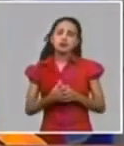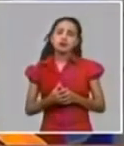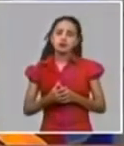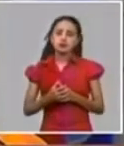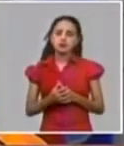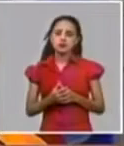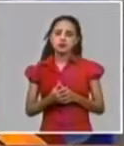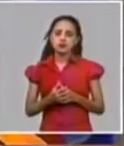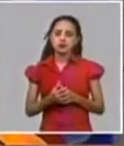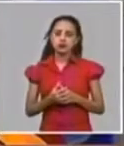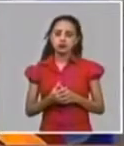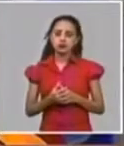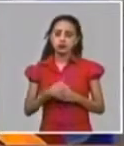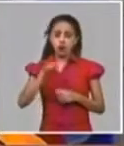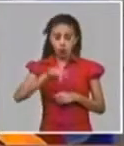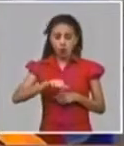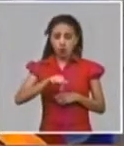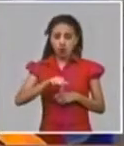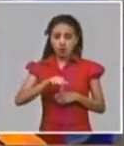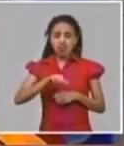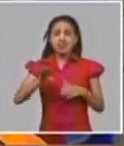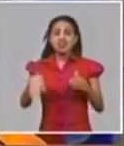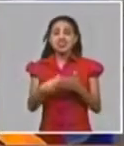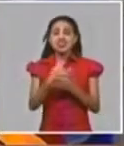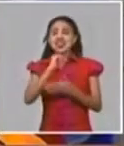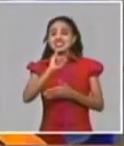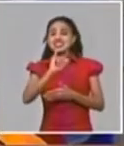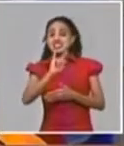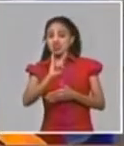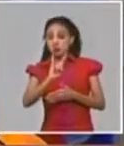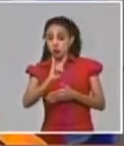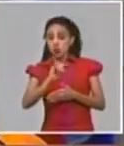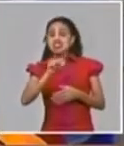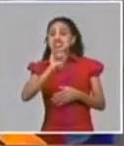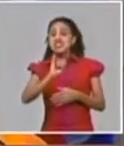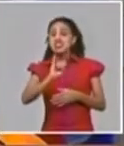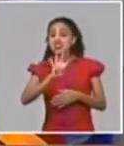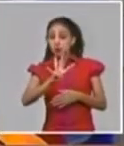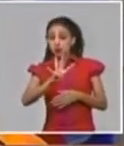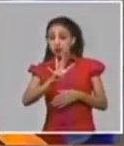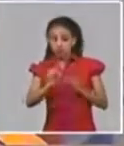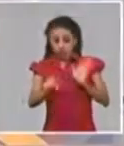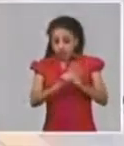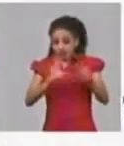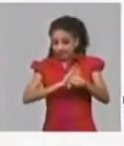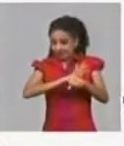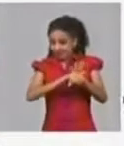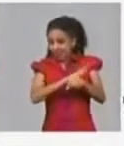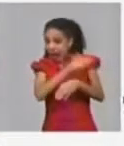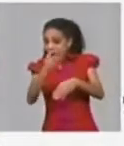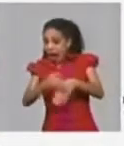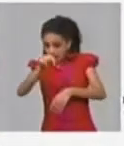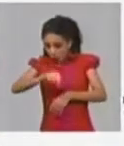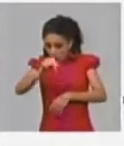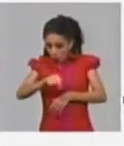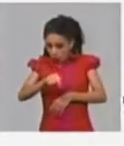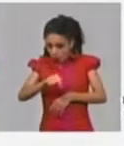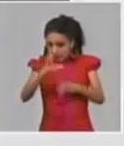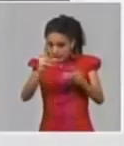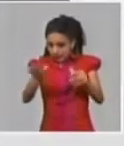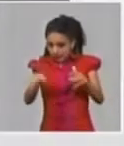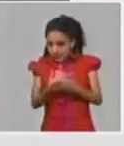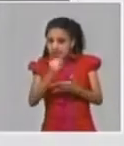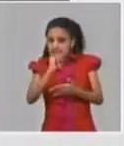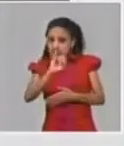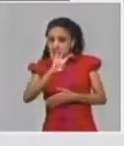hoy corre el día a 64 de la epidemia en Cuba con los 6 casos nuevos de aplicarme la llegamos a